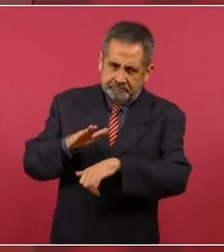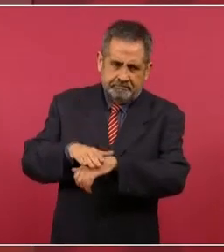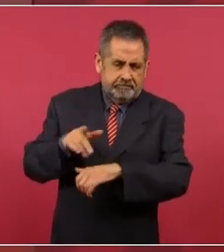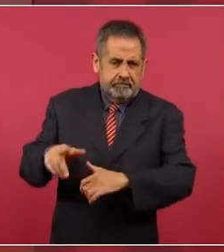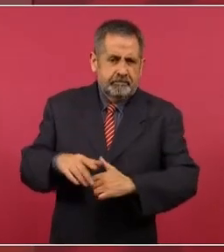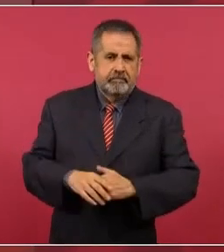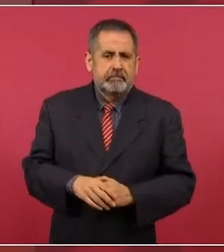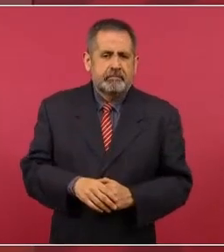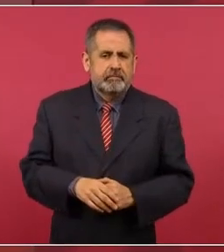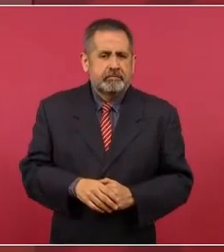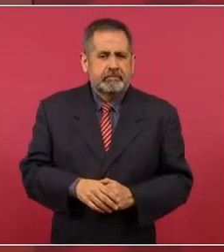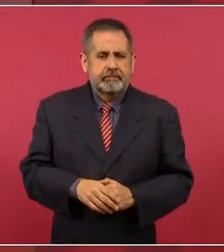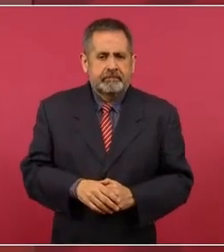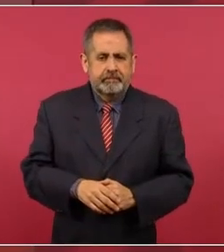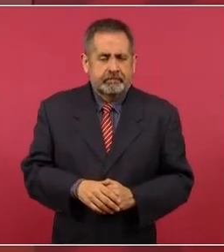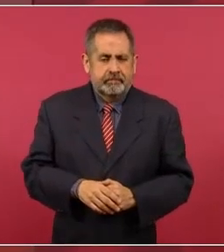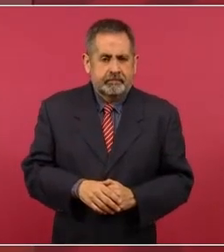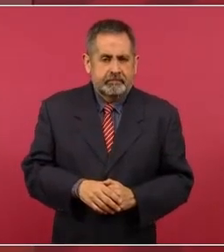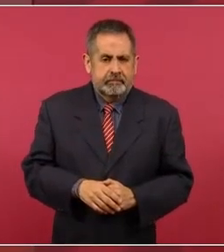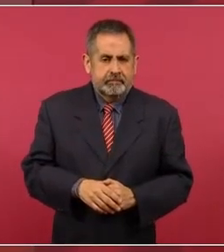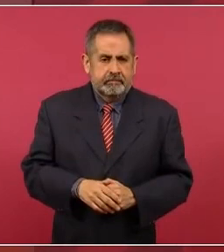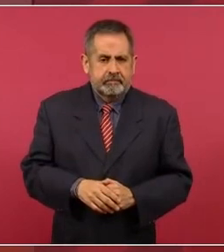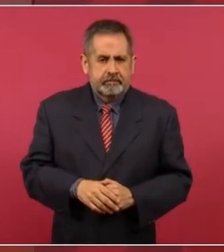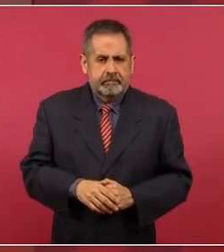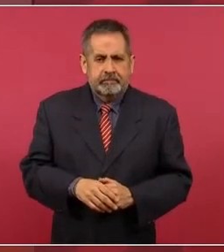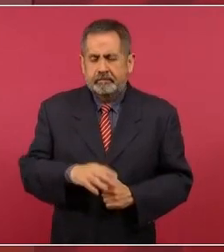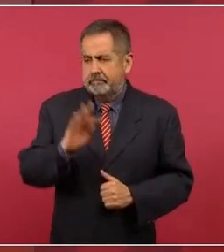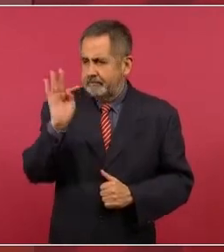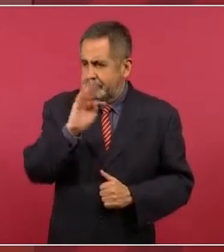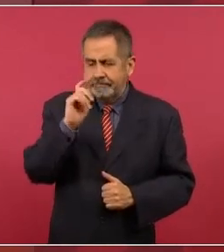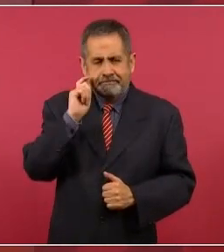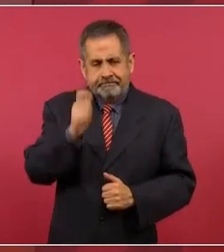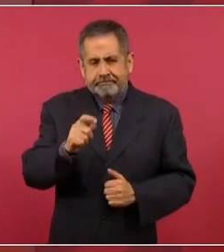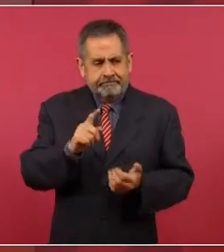que si se trata